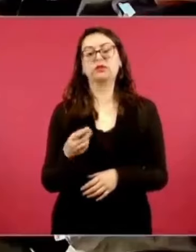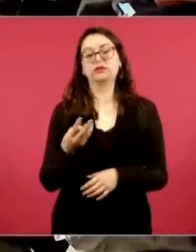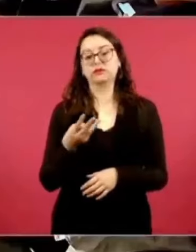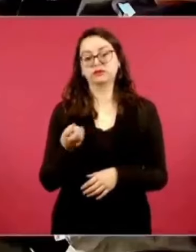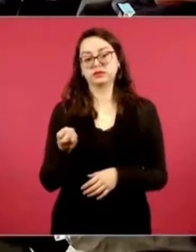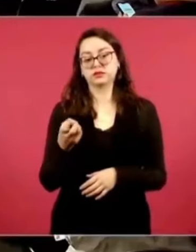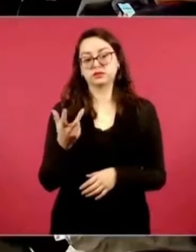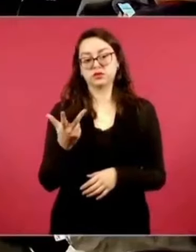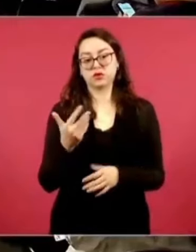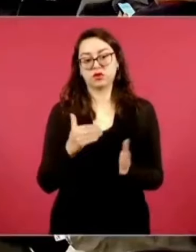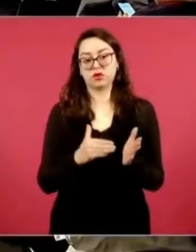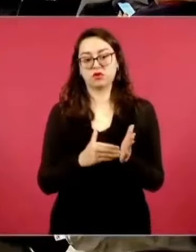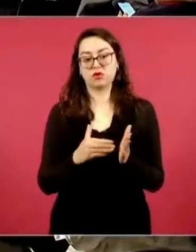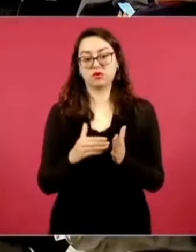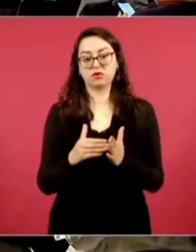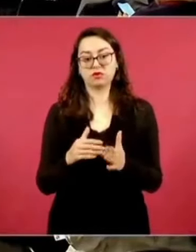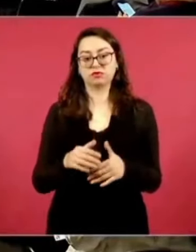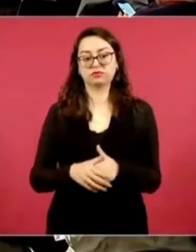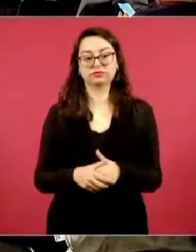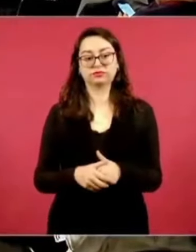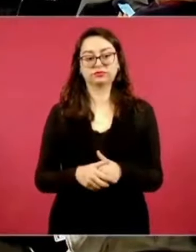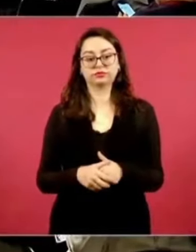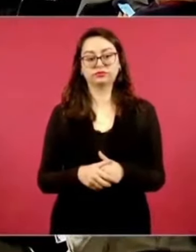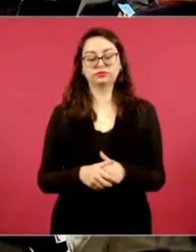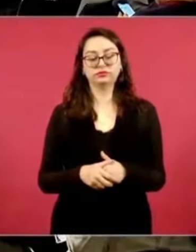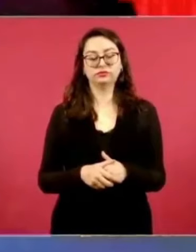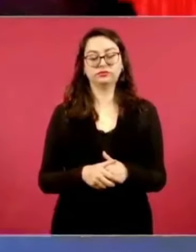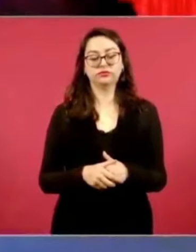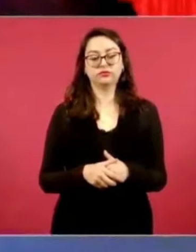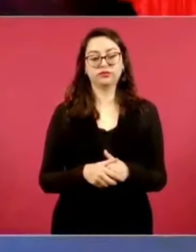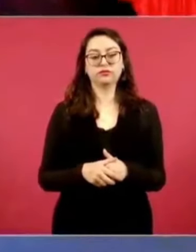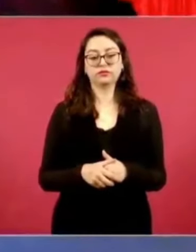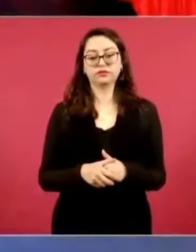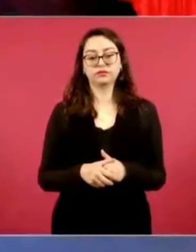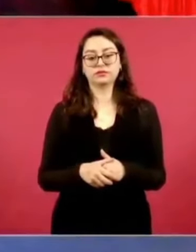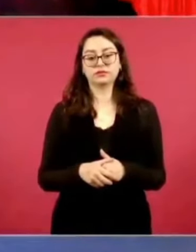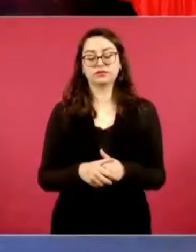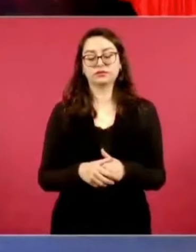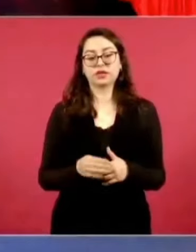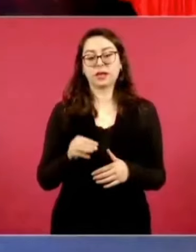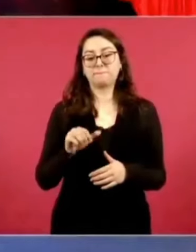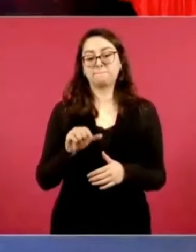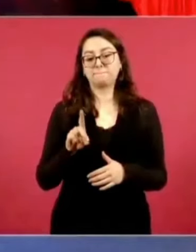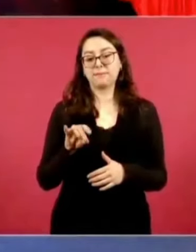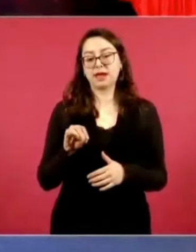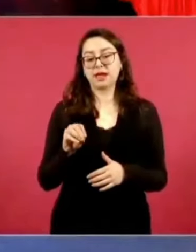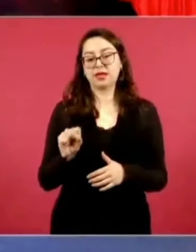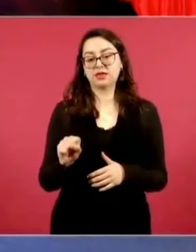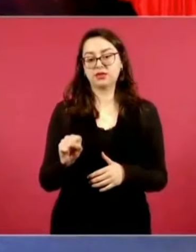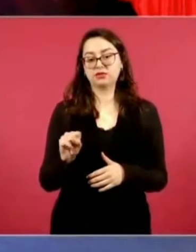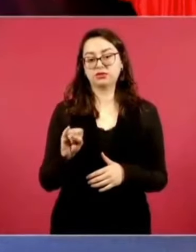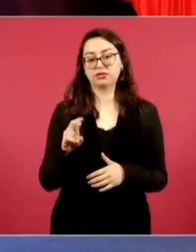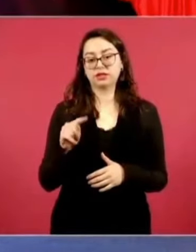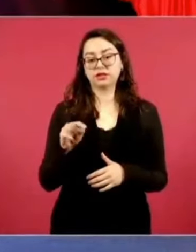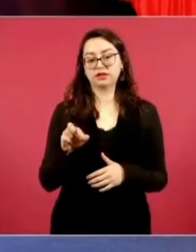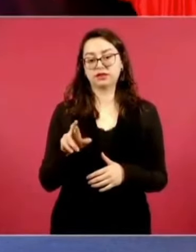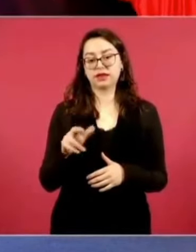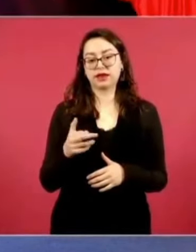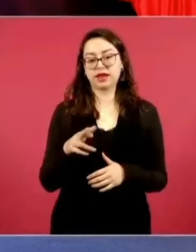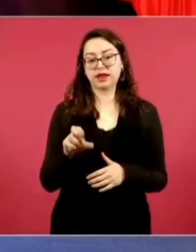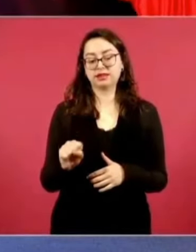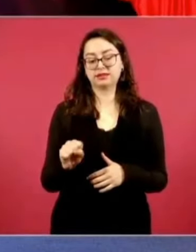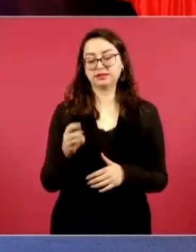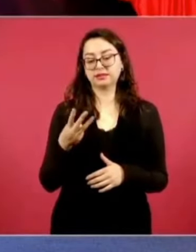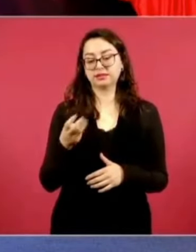ocho millones. Corporación de Medios Integrales, trescientos dos millones.